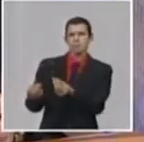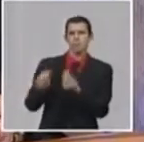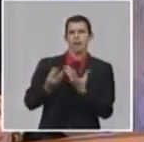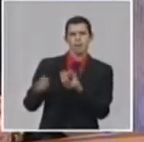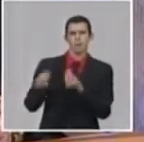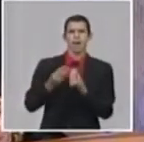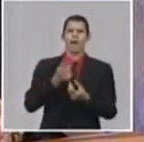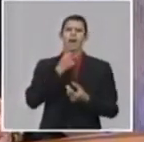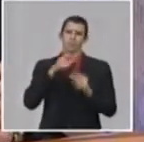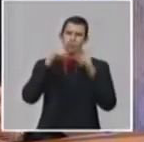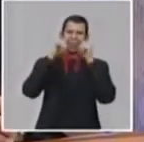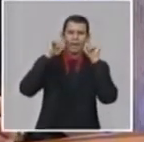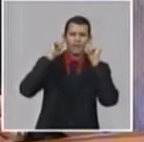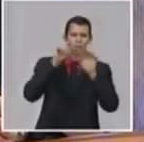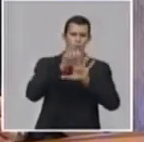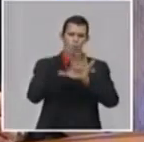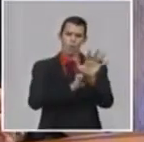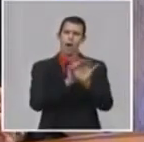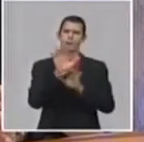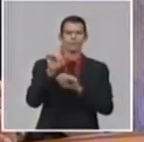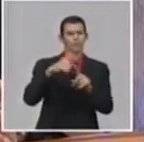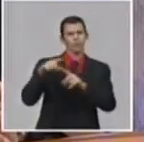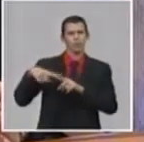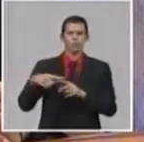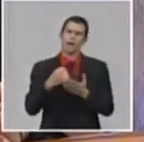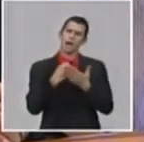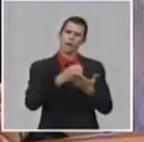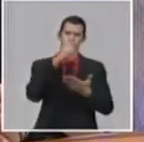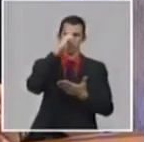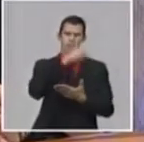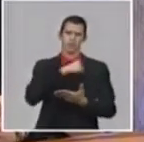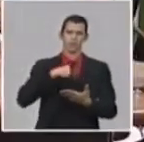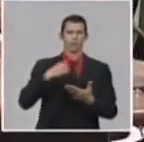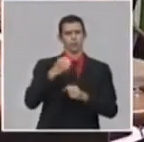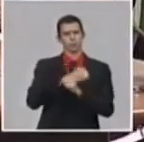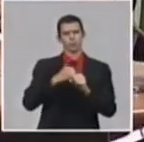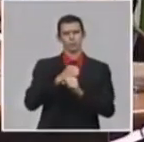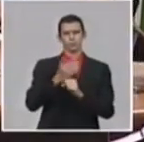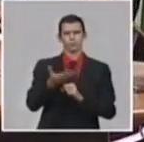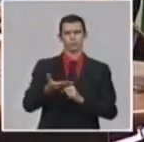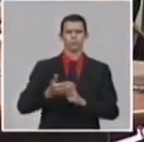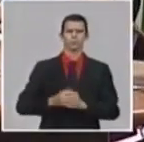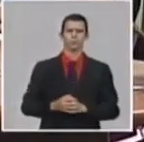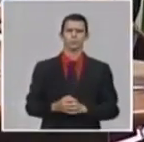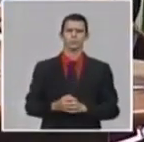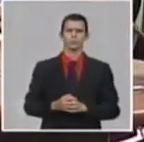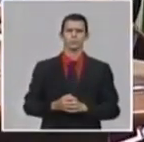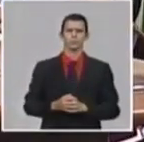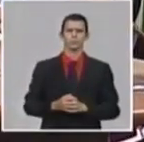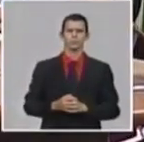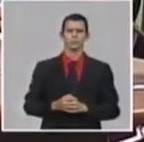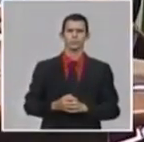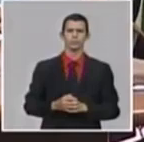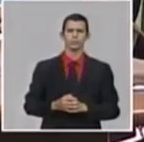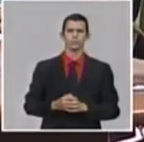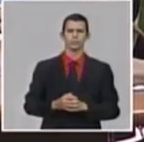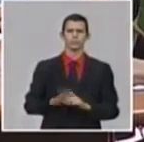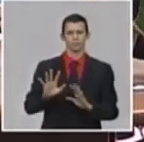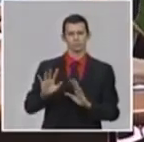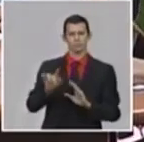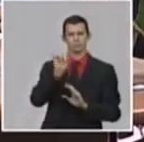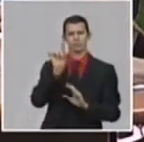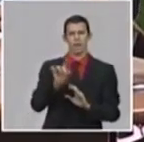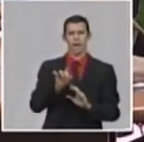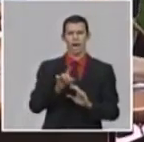necesarios para el personal médico en estos momentos. Antes de que entre, por el acuerdo, en temas ya más complejos, más profundos, sobre todo lo que ustedes están haciendo